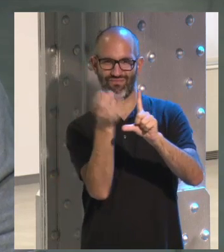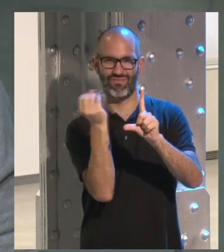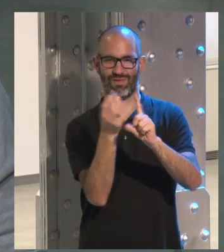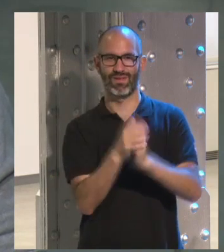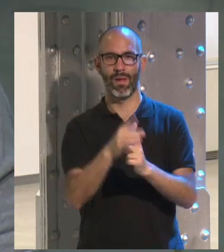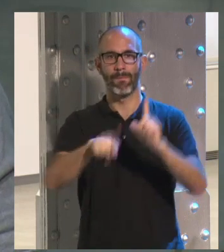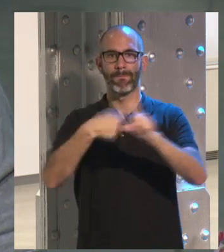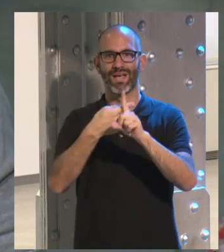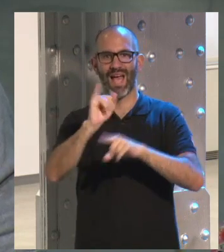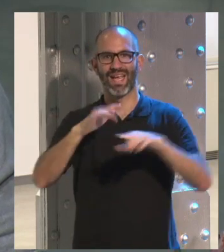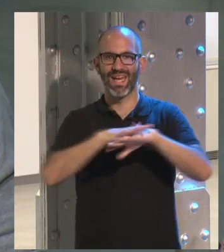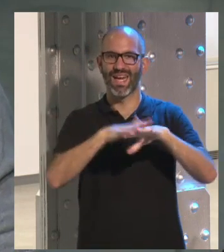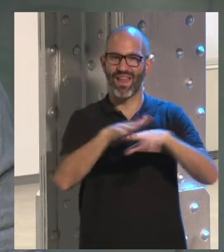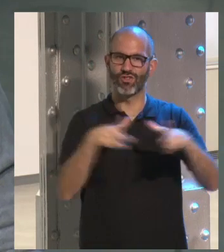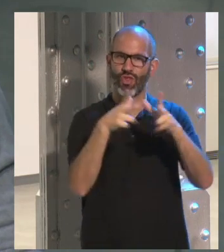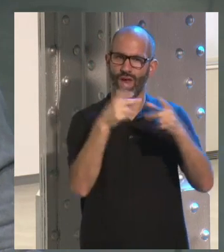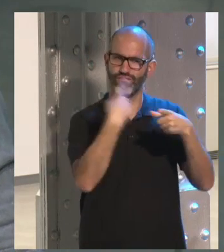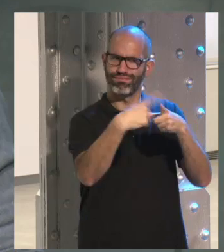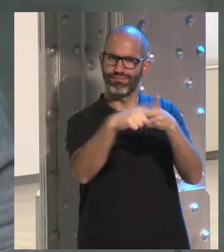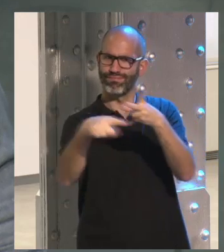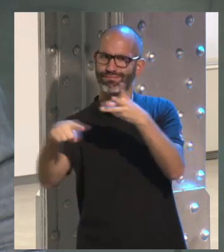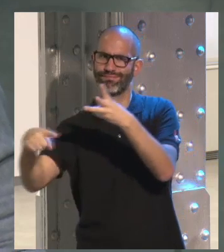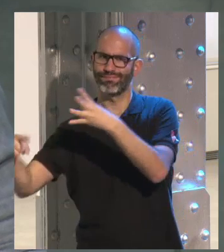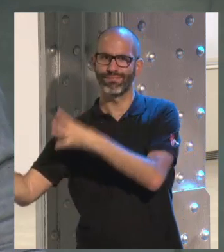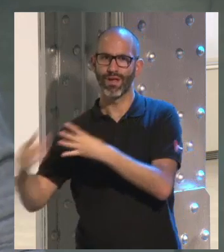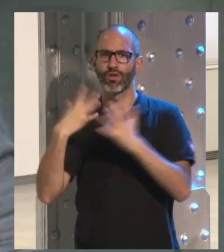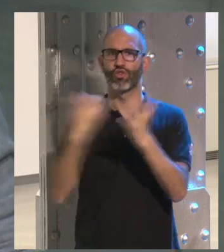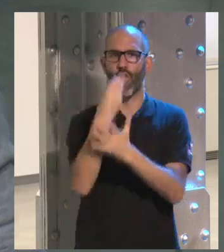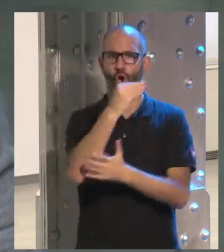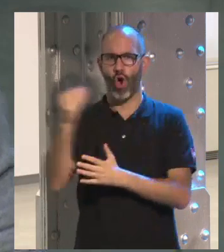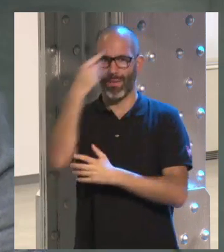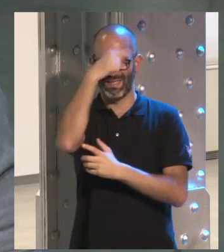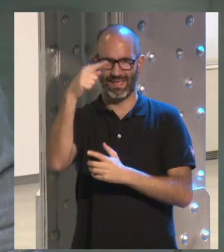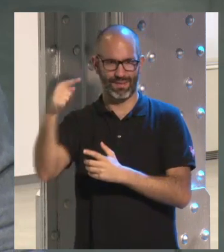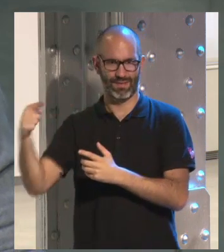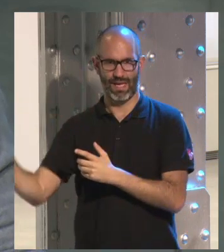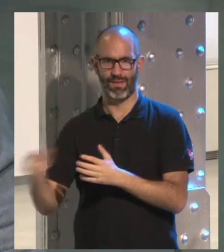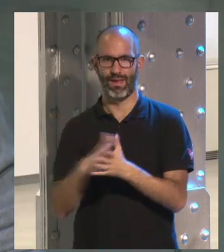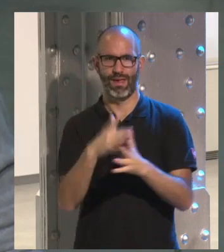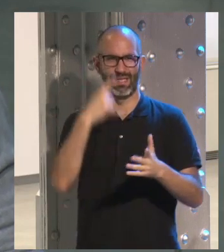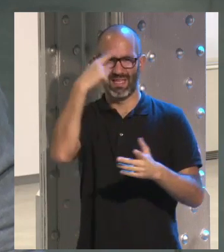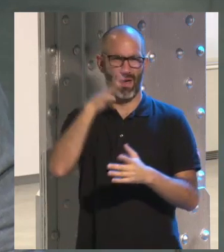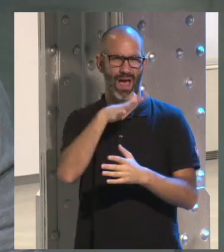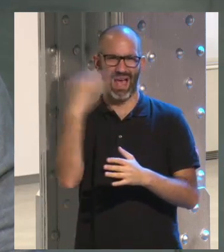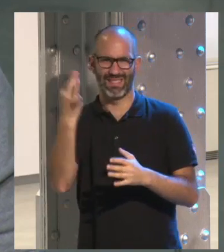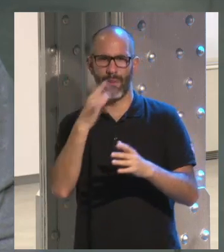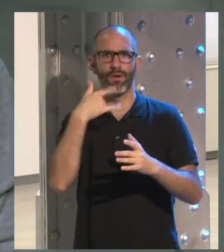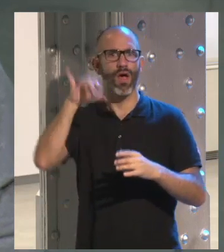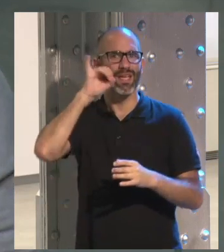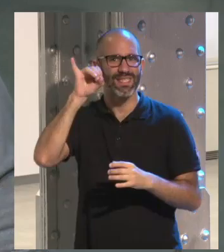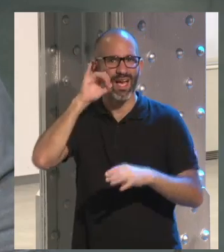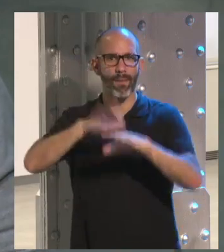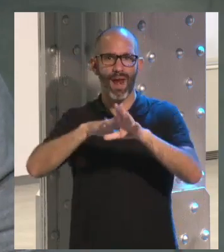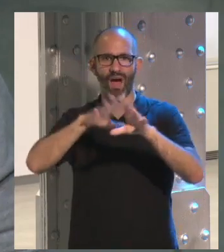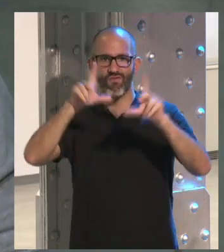cosas. Una red para cada cosa. Los jóvenes son conscientes del uso específico de cada red. Eso está clarísimo. De cada plataforma, Instagram, por ejemplo,